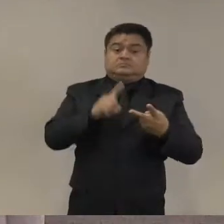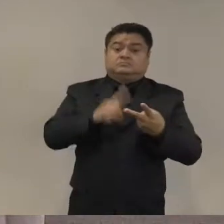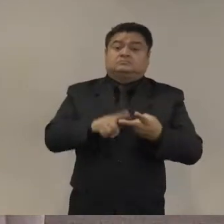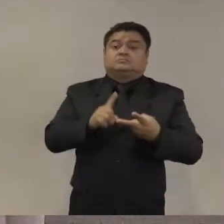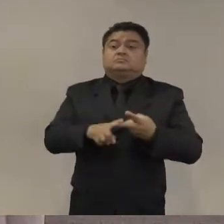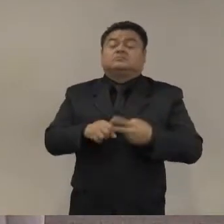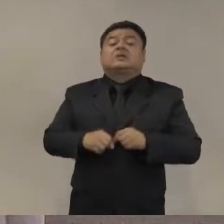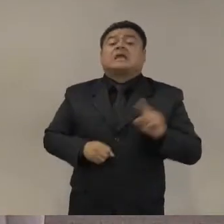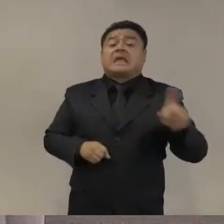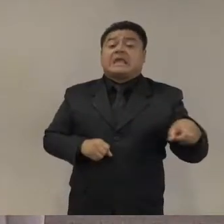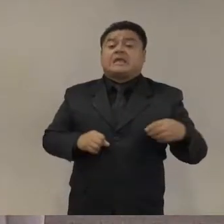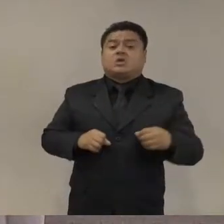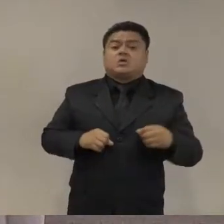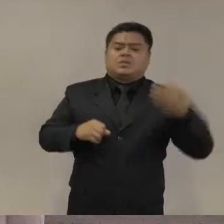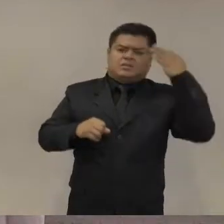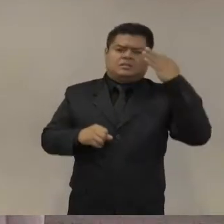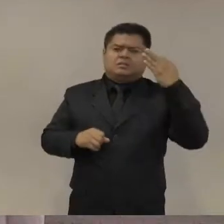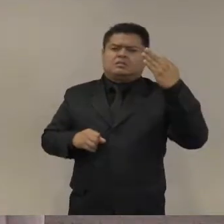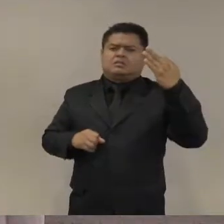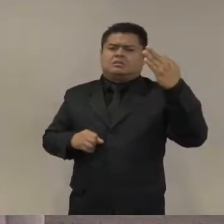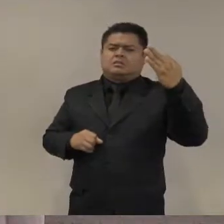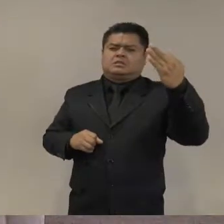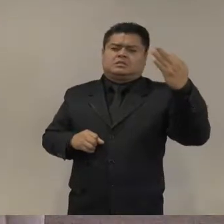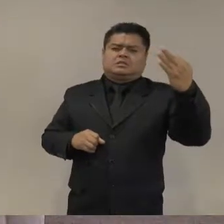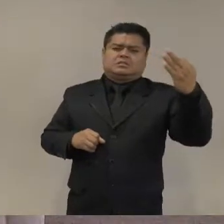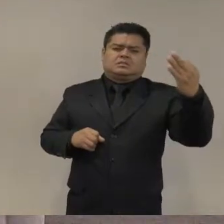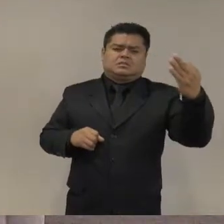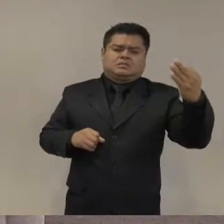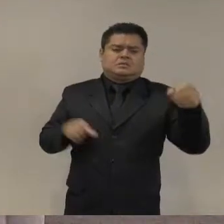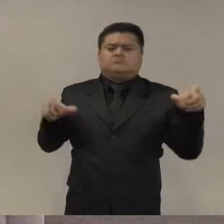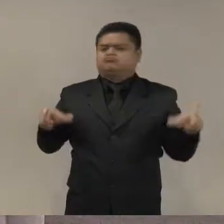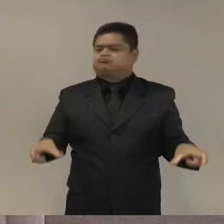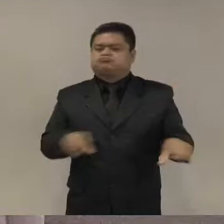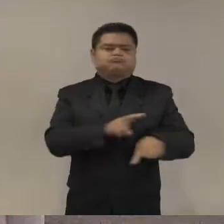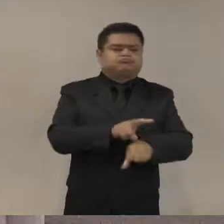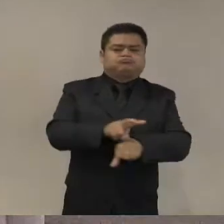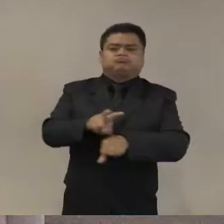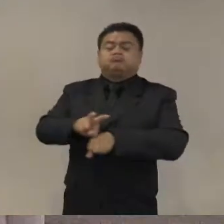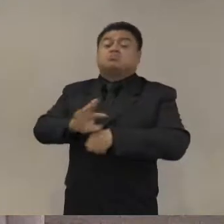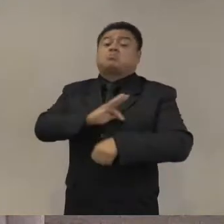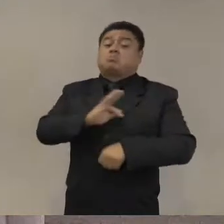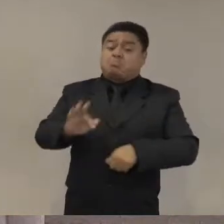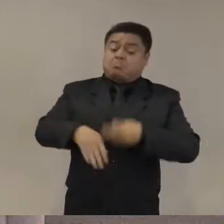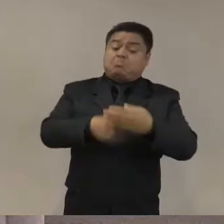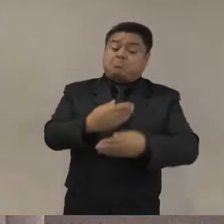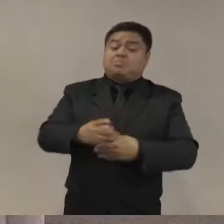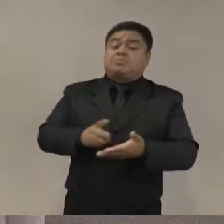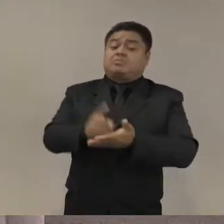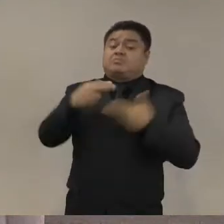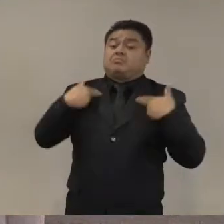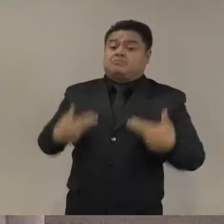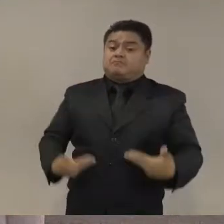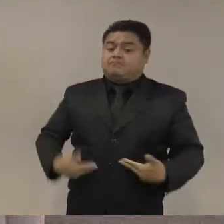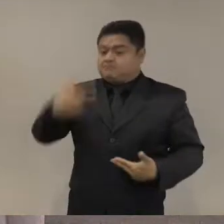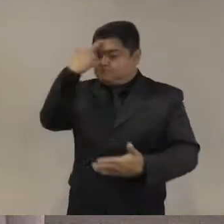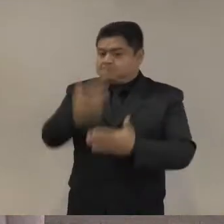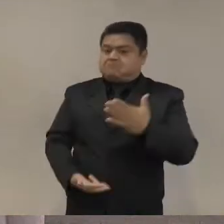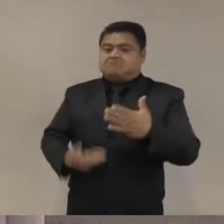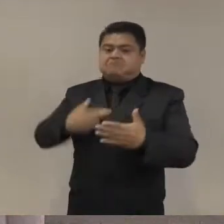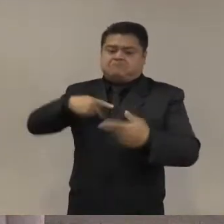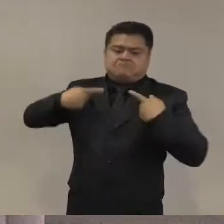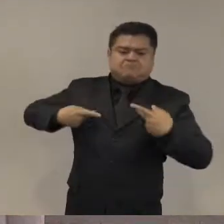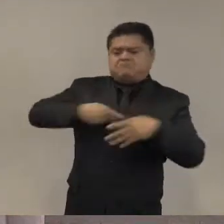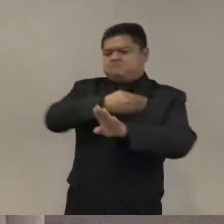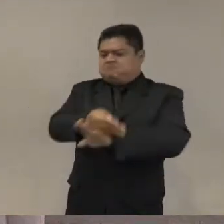violaciones a derechos humanos entre más sea permanente la presencia de las fuerzas armadas mayor riesgo hay de violaciones a derechos